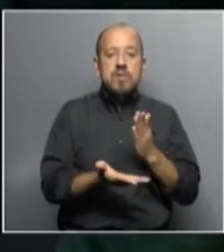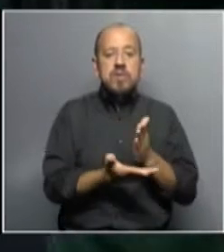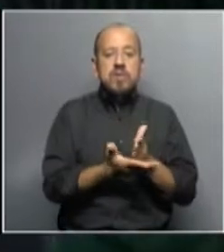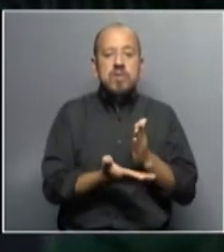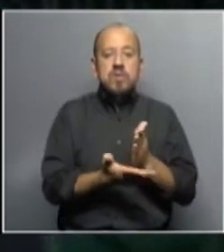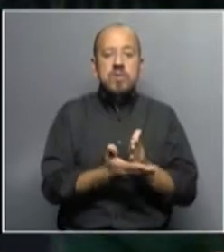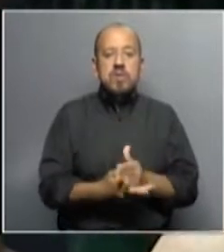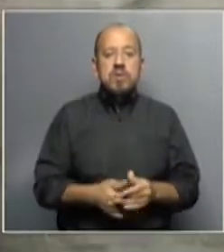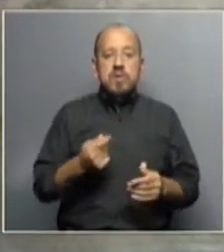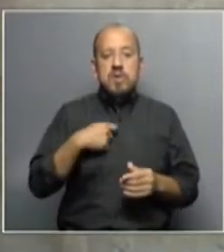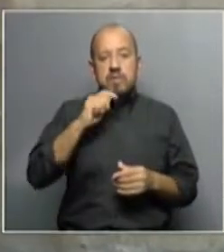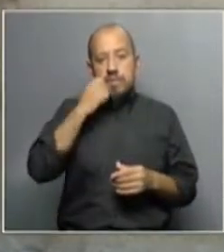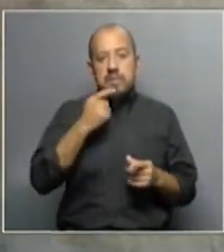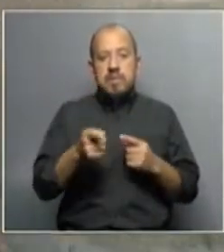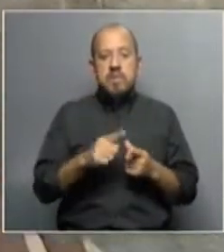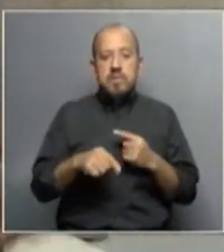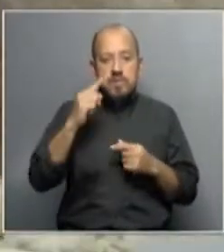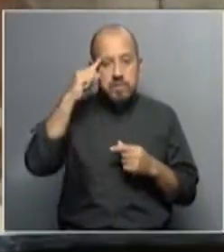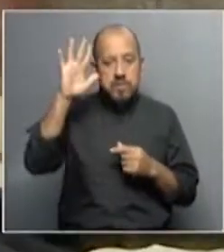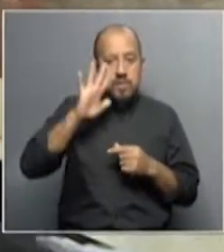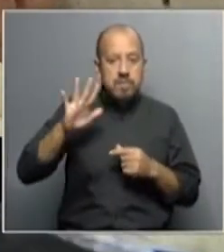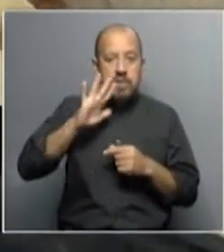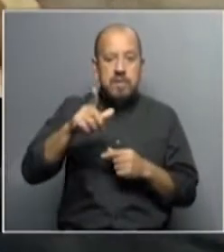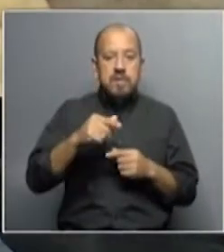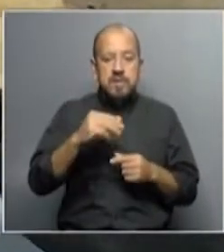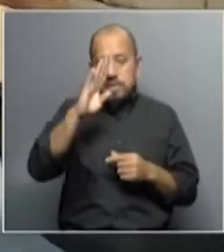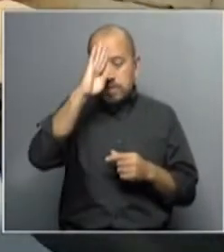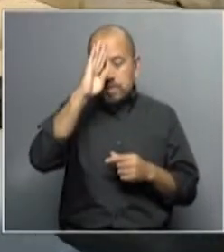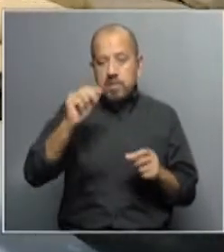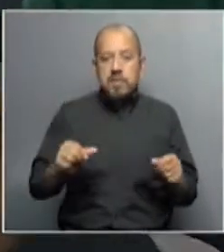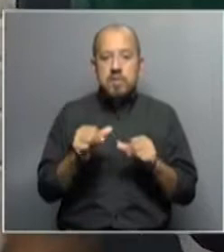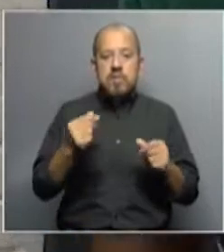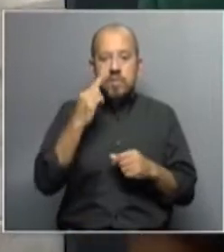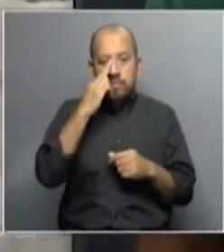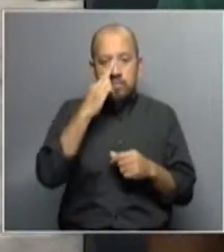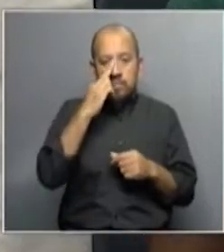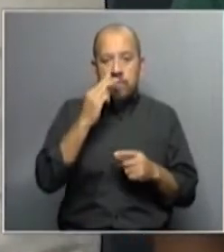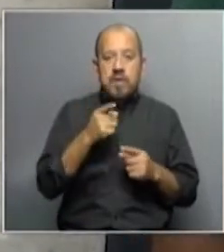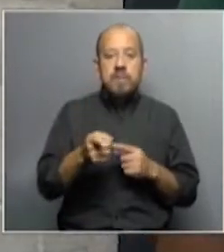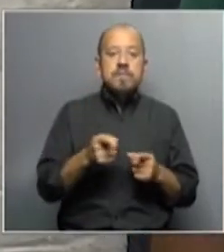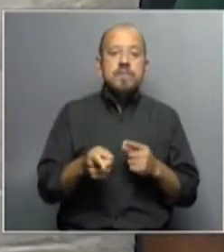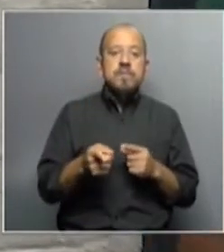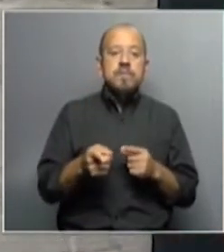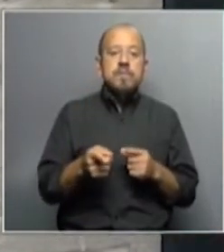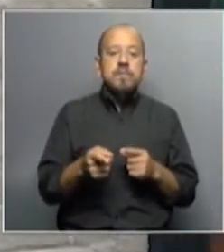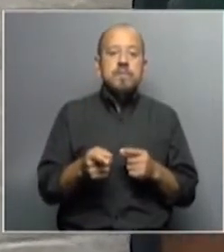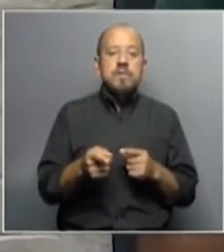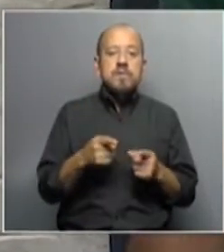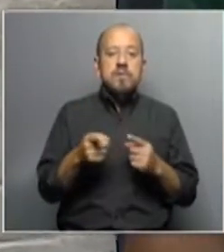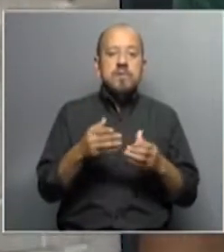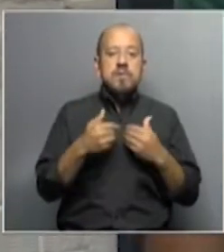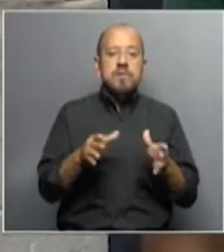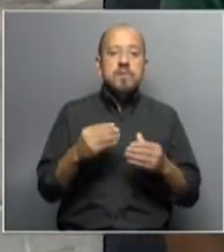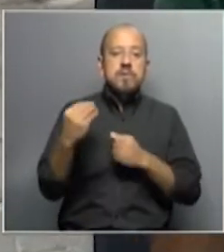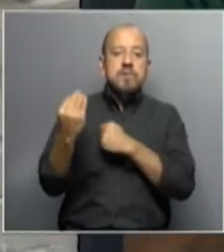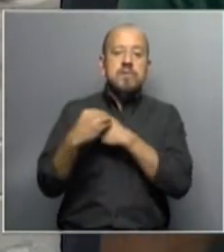encantador. A mí me encanta. ¿Te imaginabas aprendiendo a hacer pan? No, y ahora arranqué ahí a la que me avisaron,